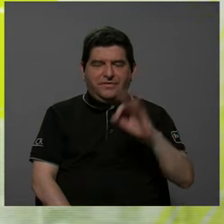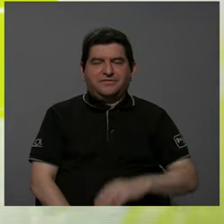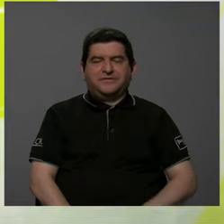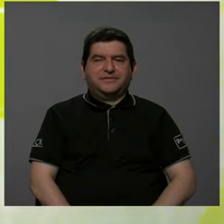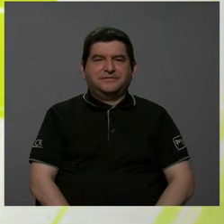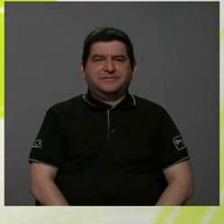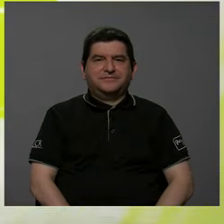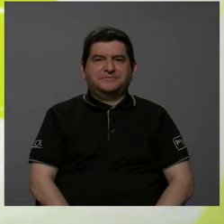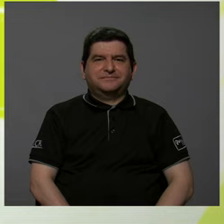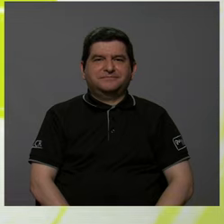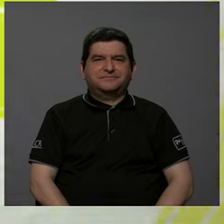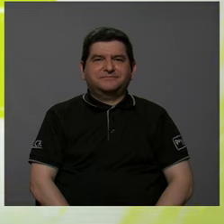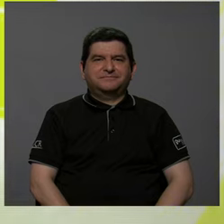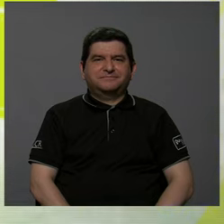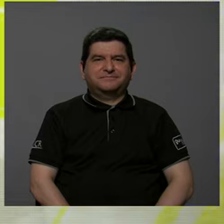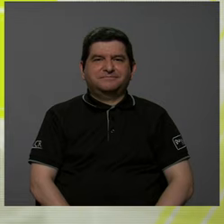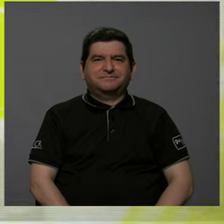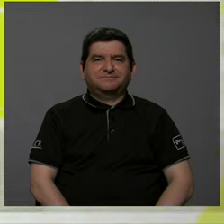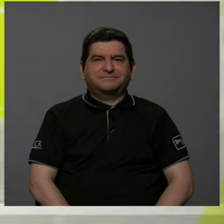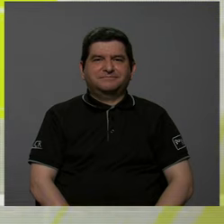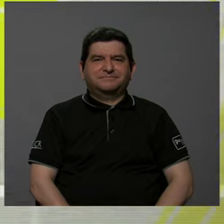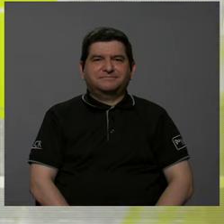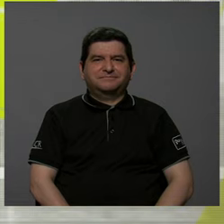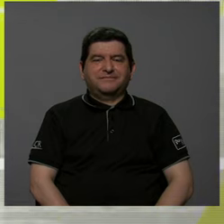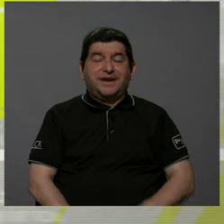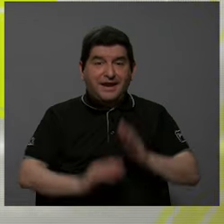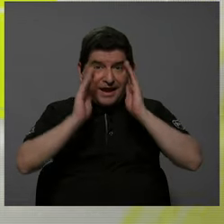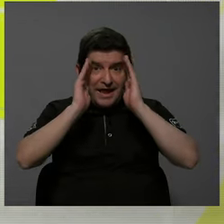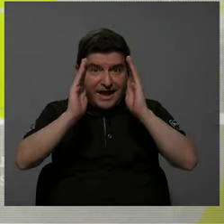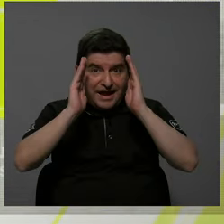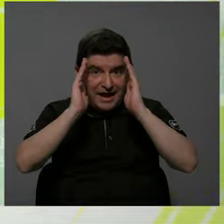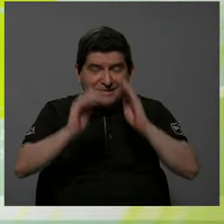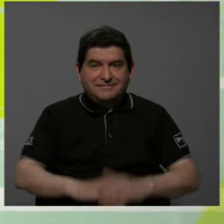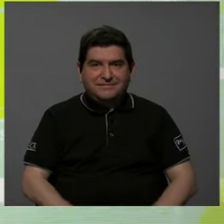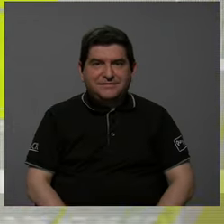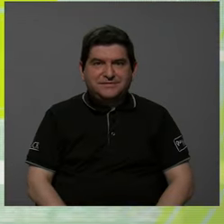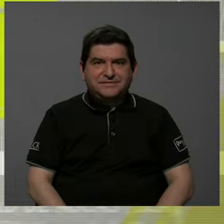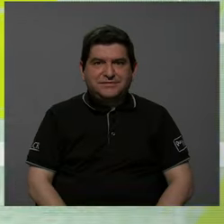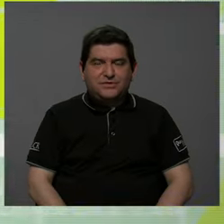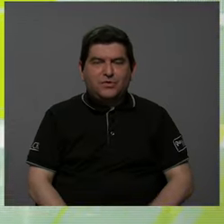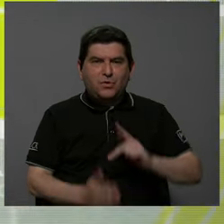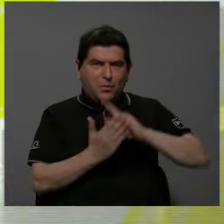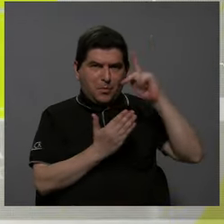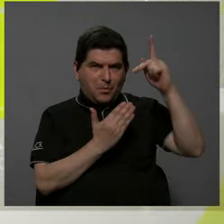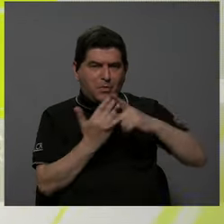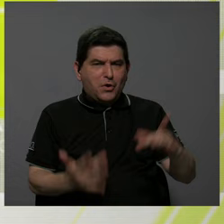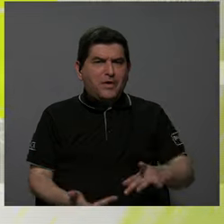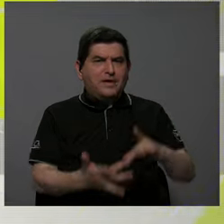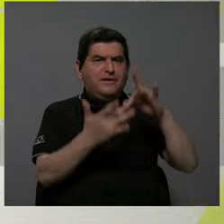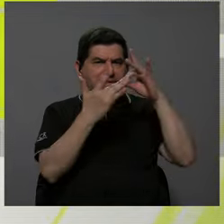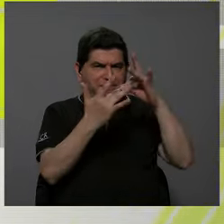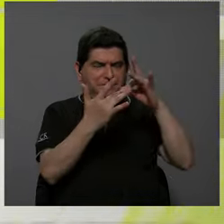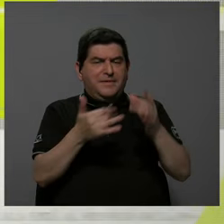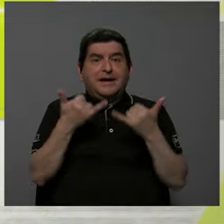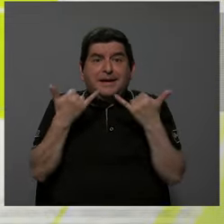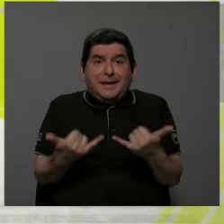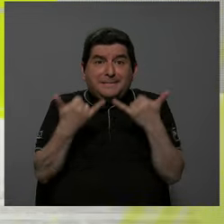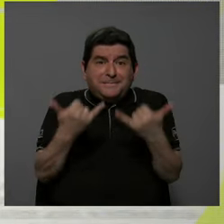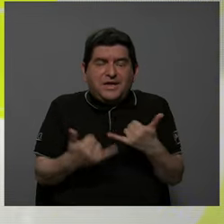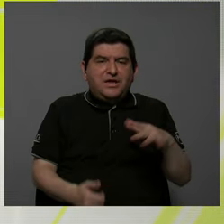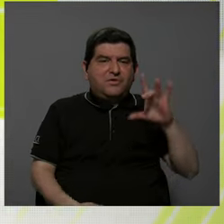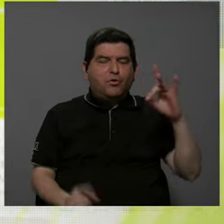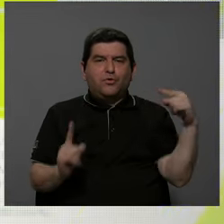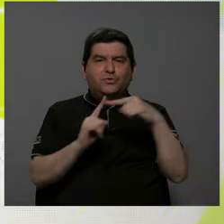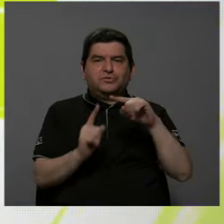febrero, y esta cobertura será con una programación especial en vivo